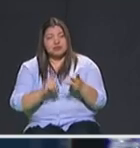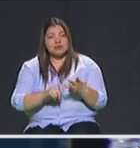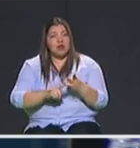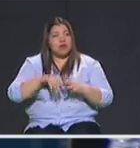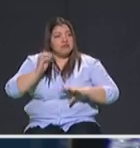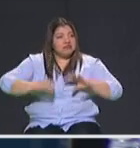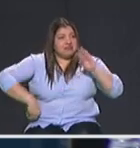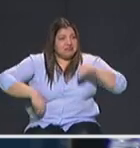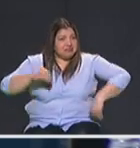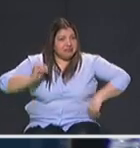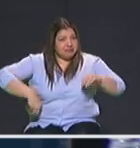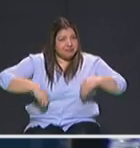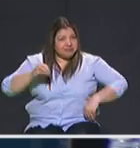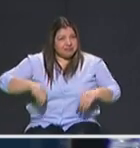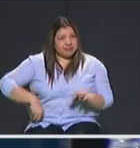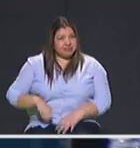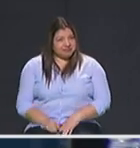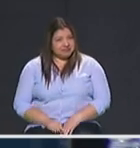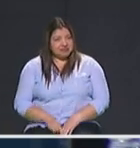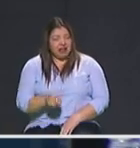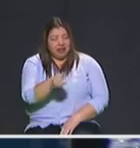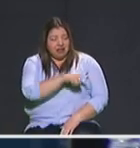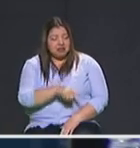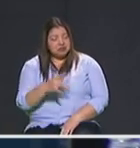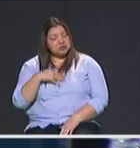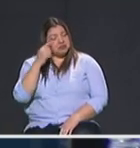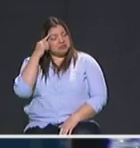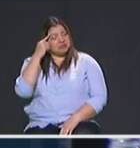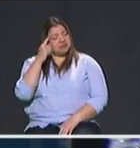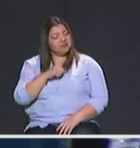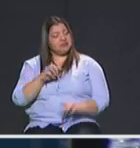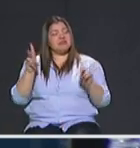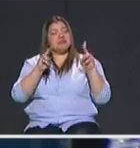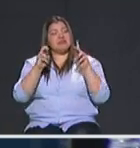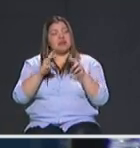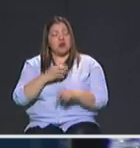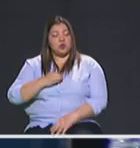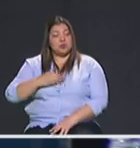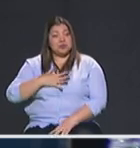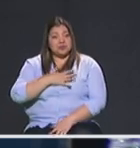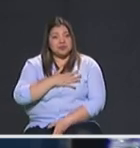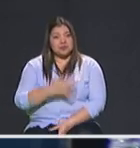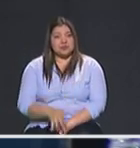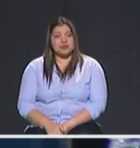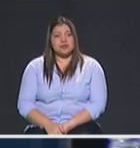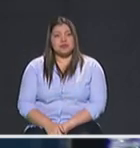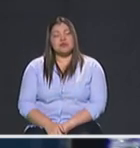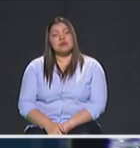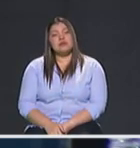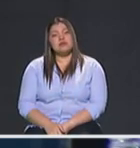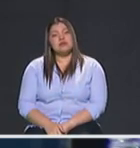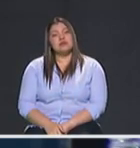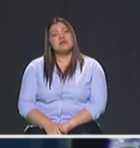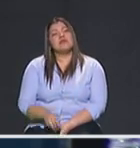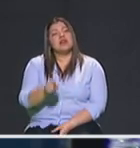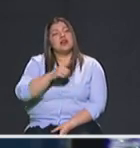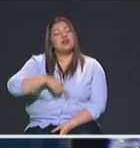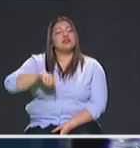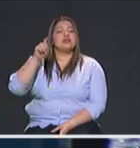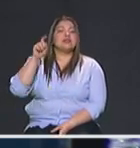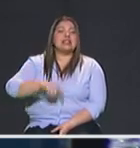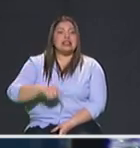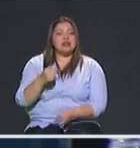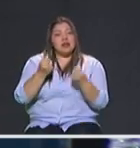para nosotros es un tema de oportunidades y ahí está el segundo componente nuestro. Entendemos en la